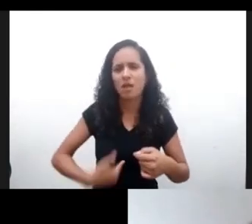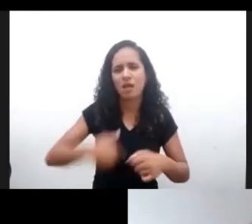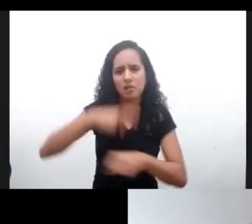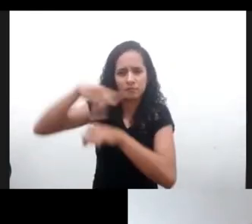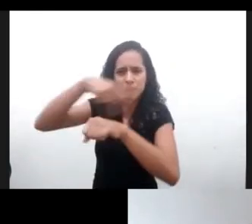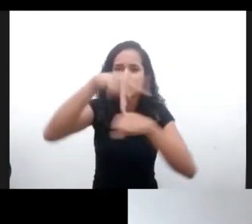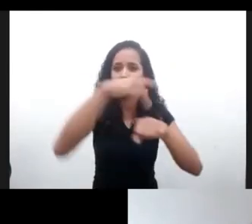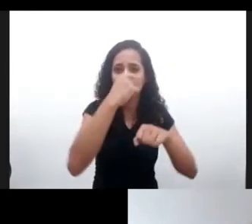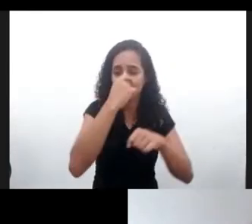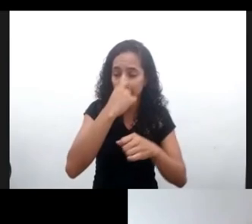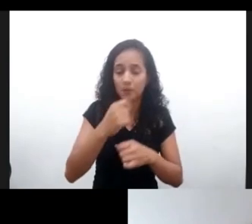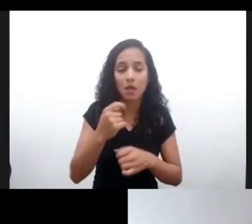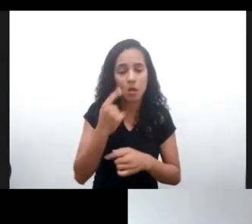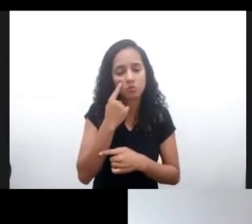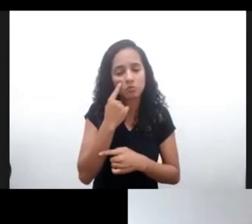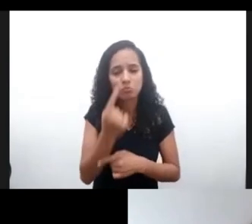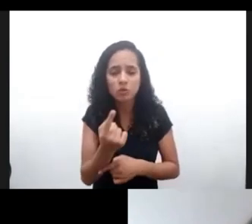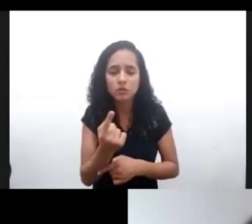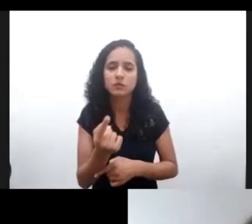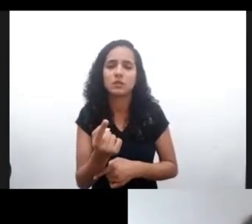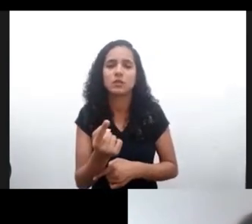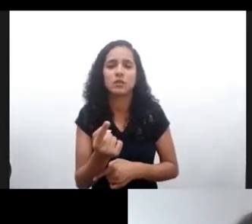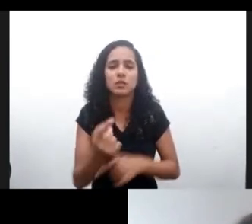educativas en el contexto de un proyecto que se llama Blatam,